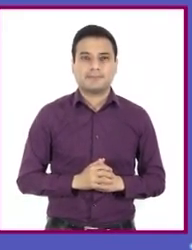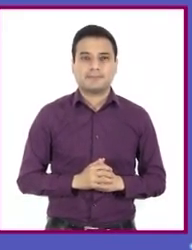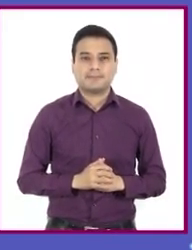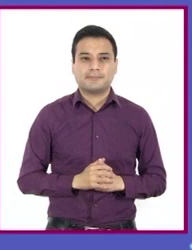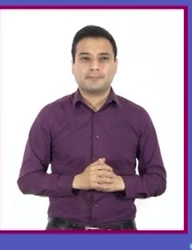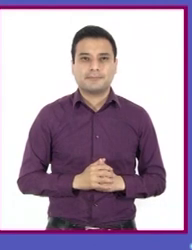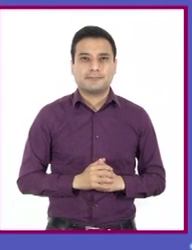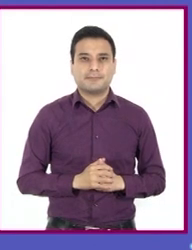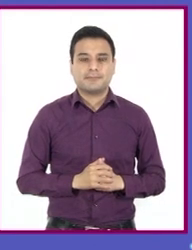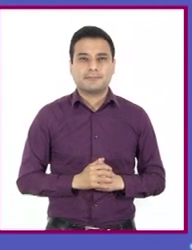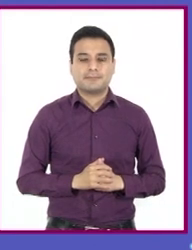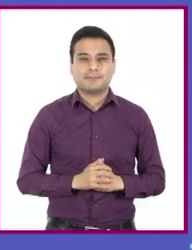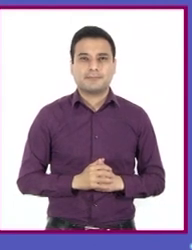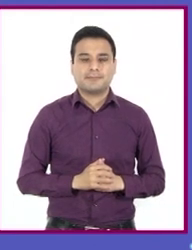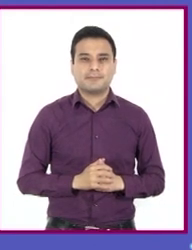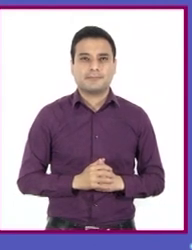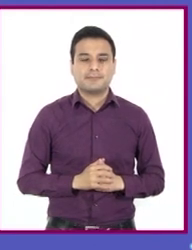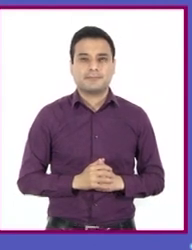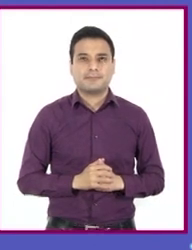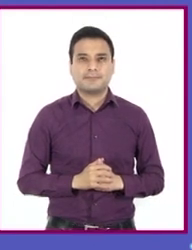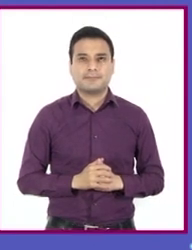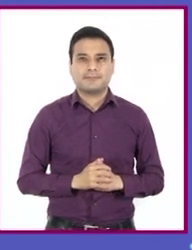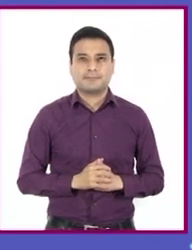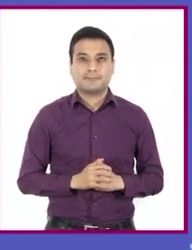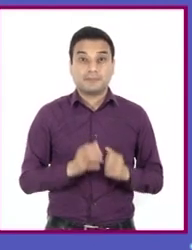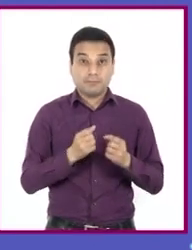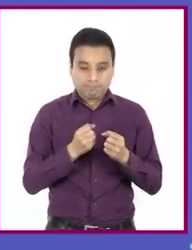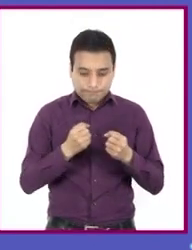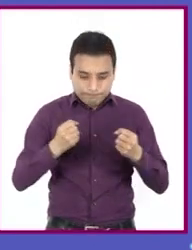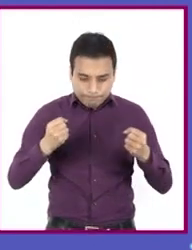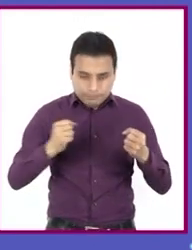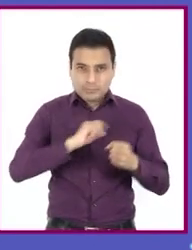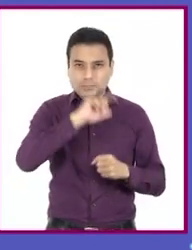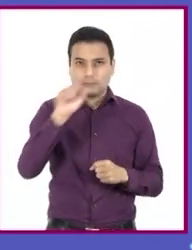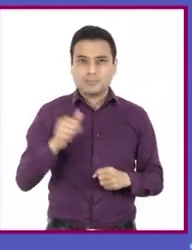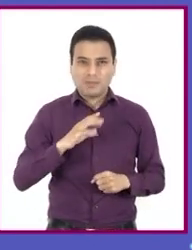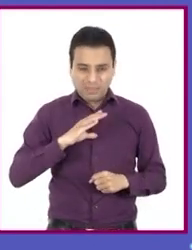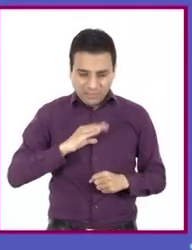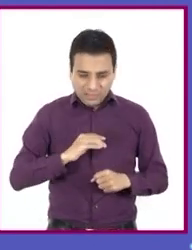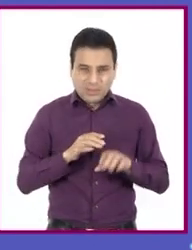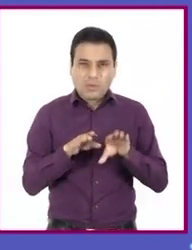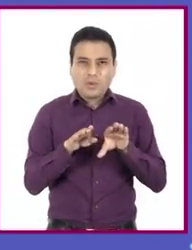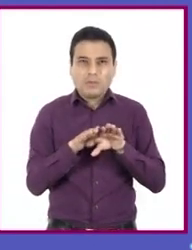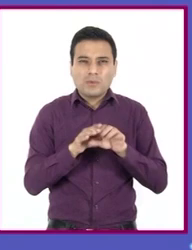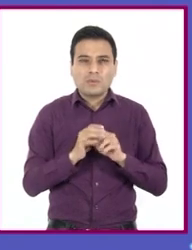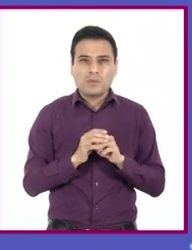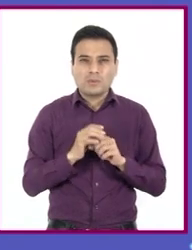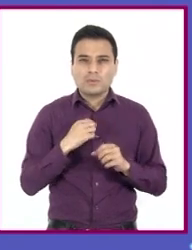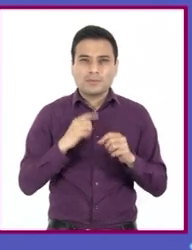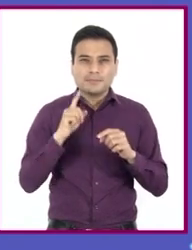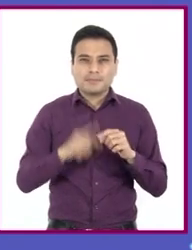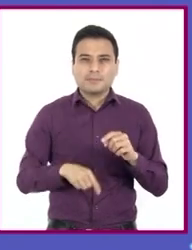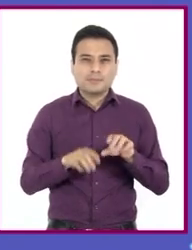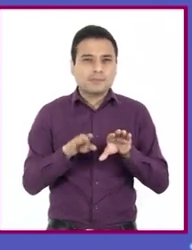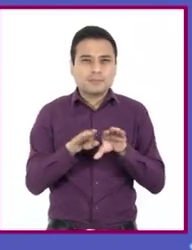¿Cómo afecta a nuestra autoestima la obesidad? ¿Cómo detectarla y prevenirla a tiempo?